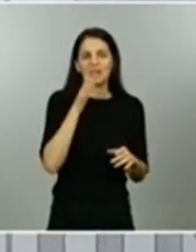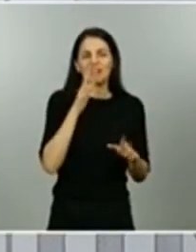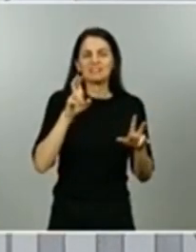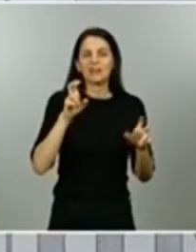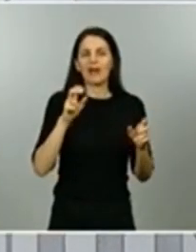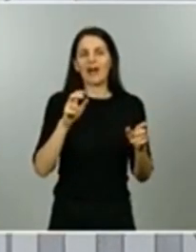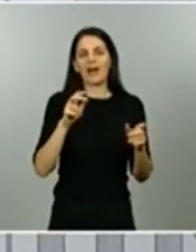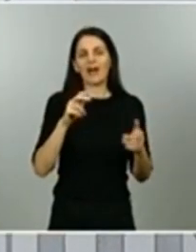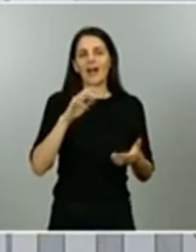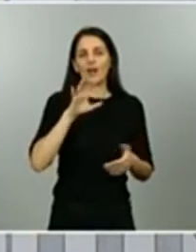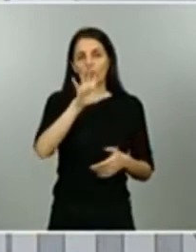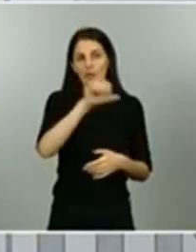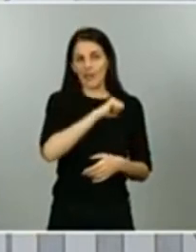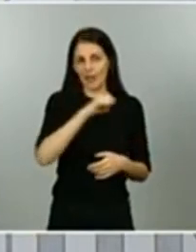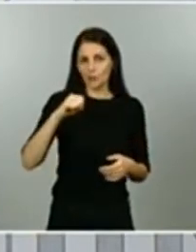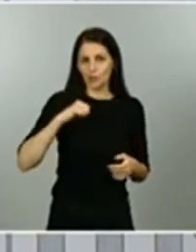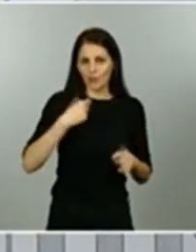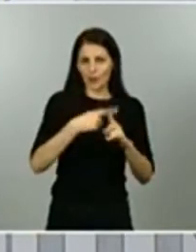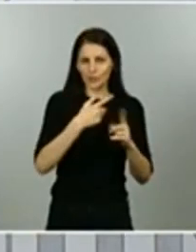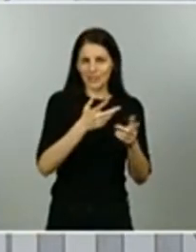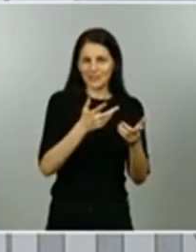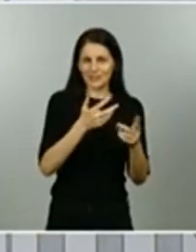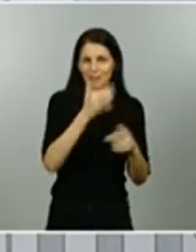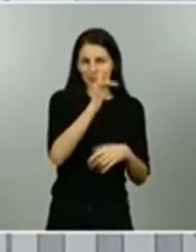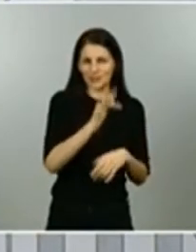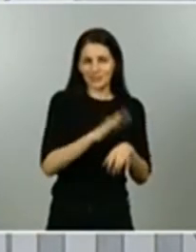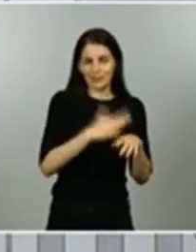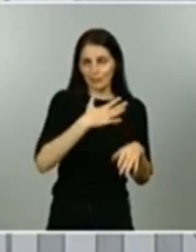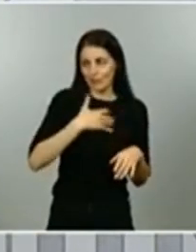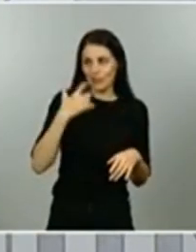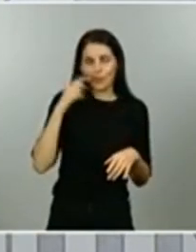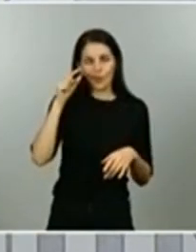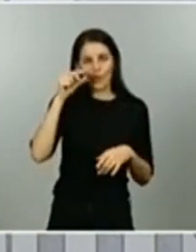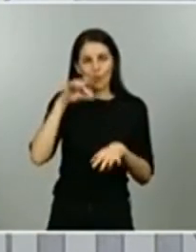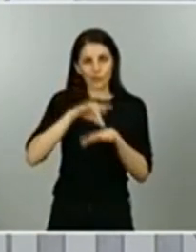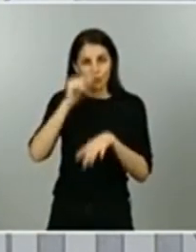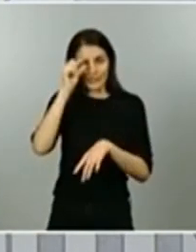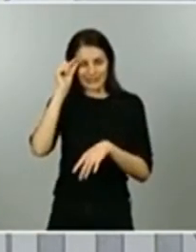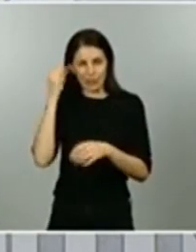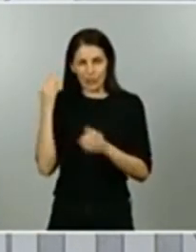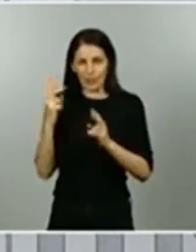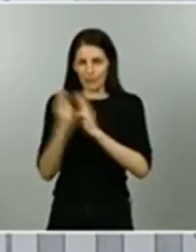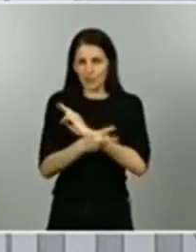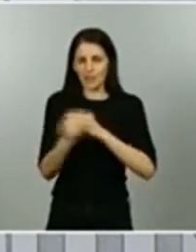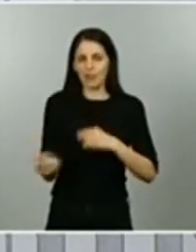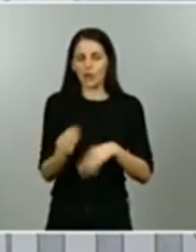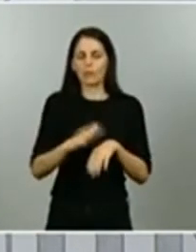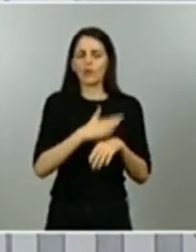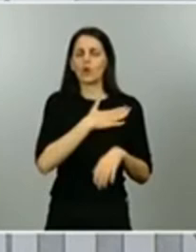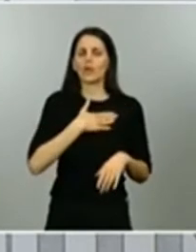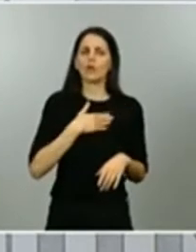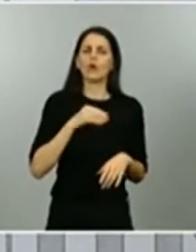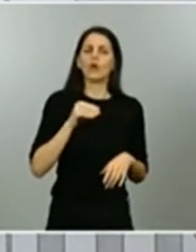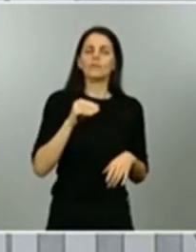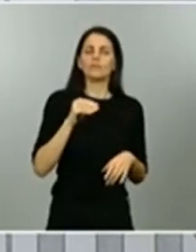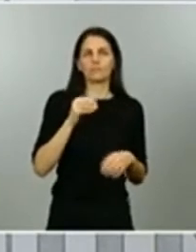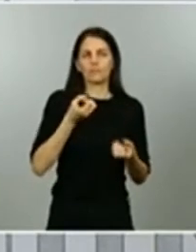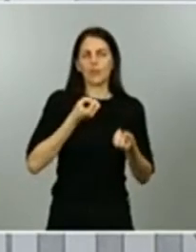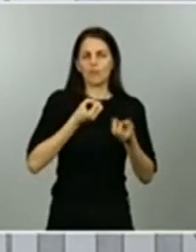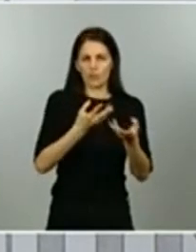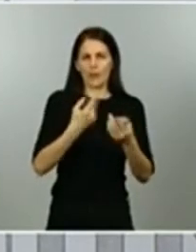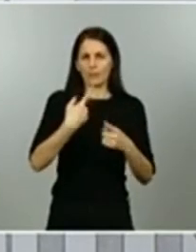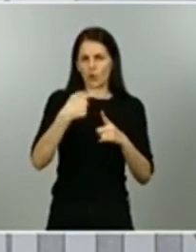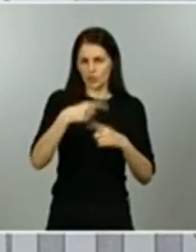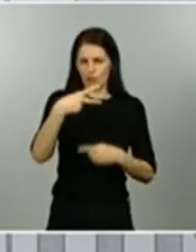mejor que conteste el doctor Simón y sí que quiero insistir en dos puntos que usted también ha preguntado en primer lugar en estas